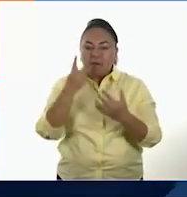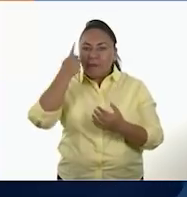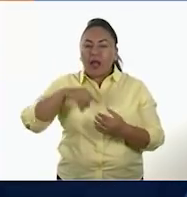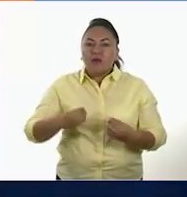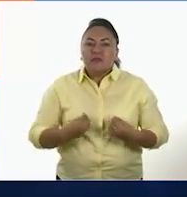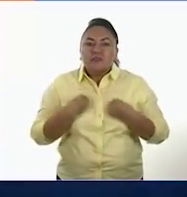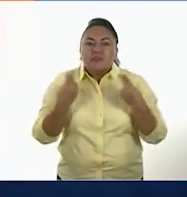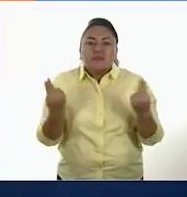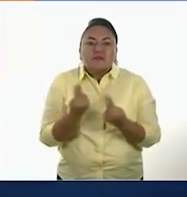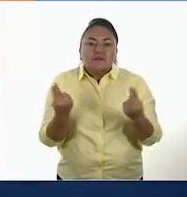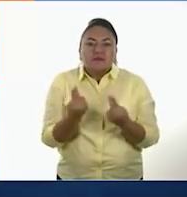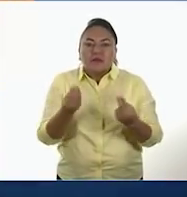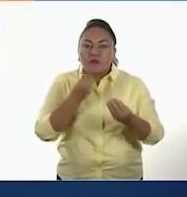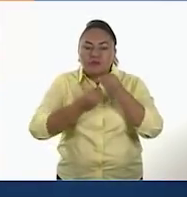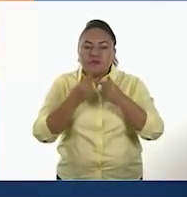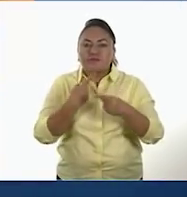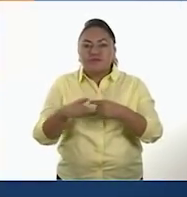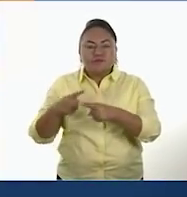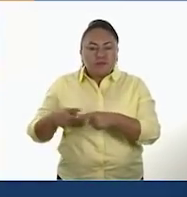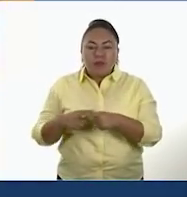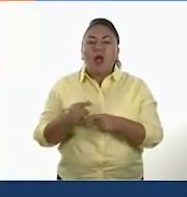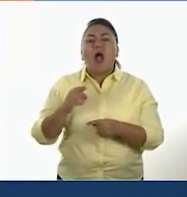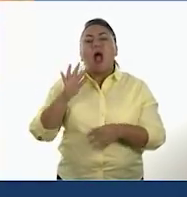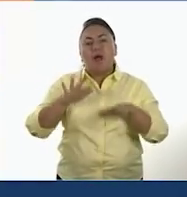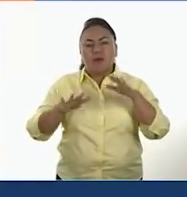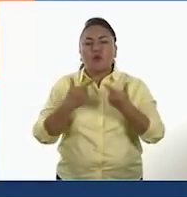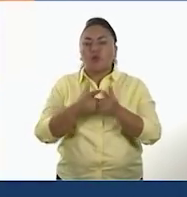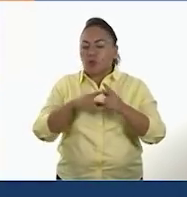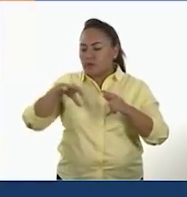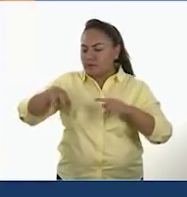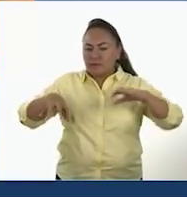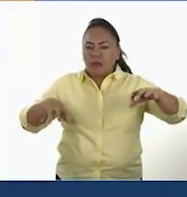subsistencia, aunque existía intercambio con otros grupos.